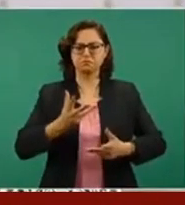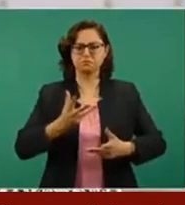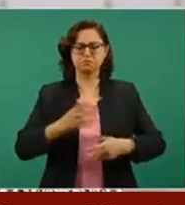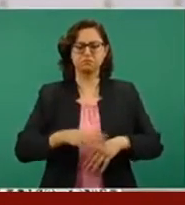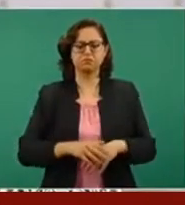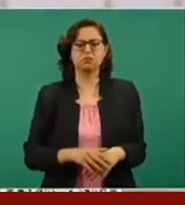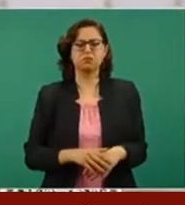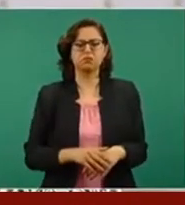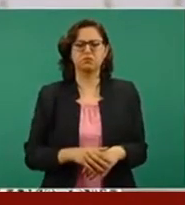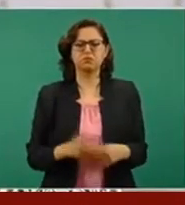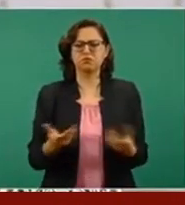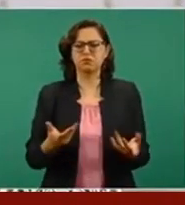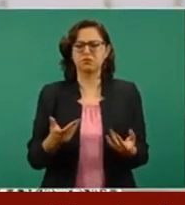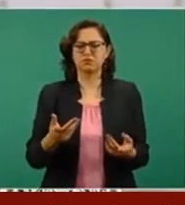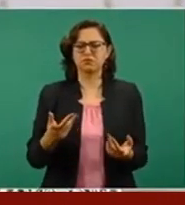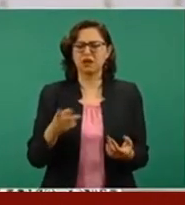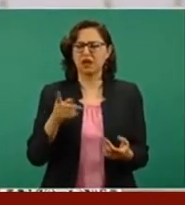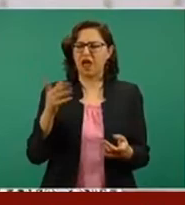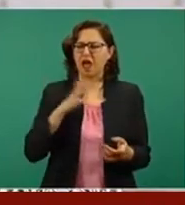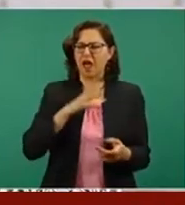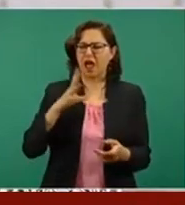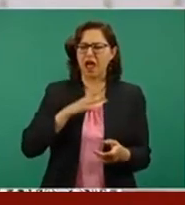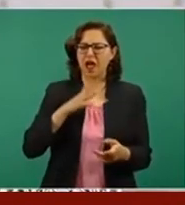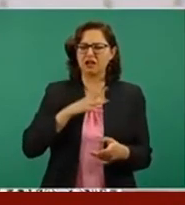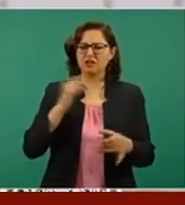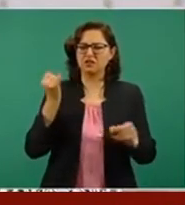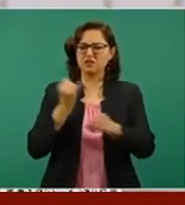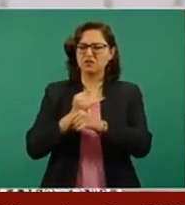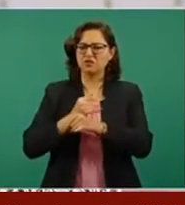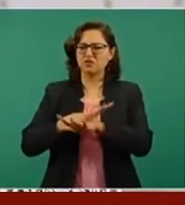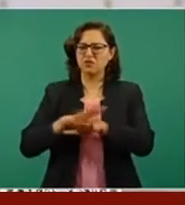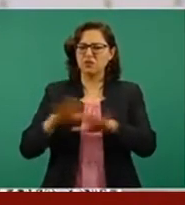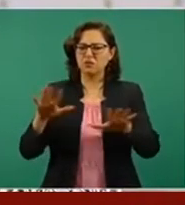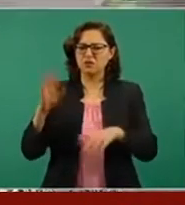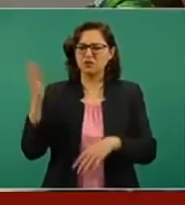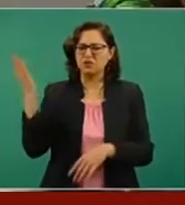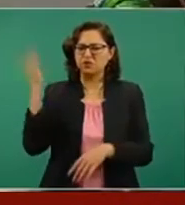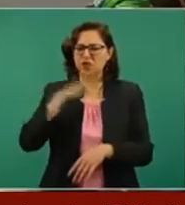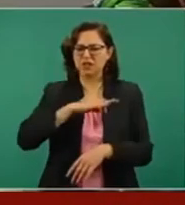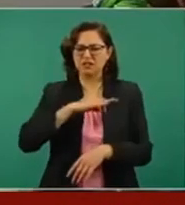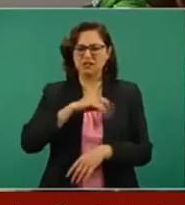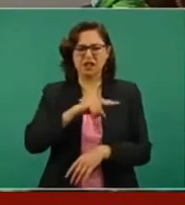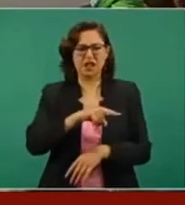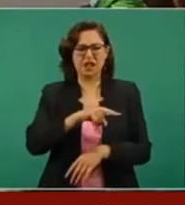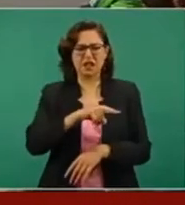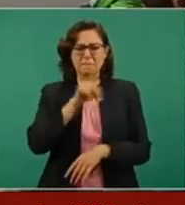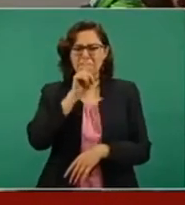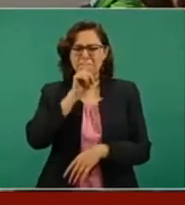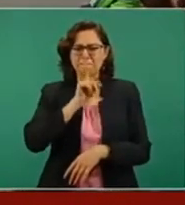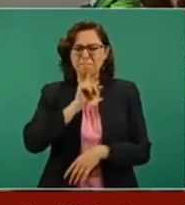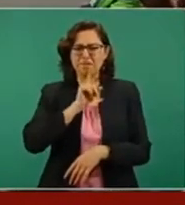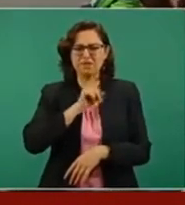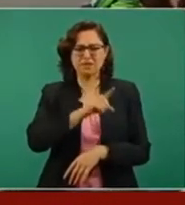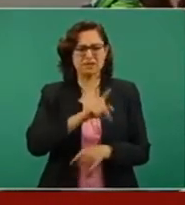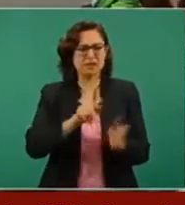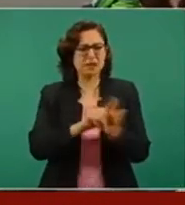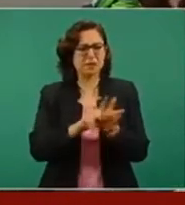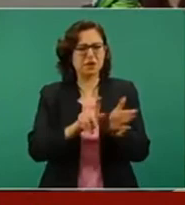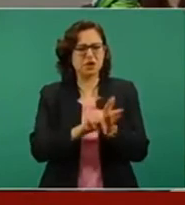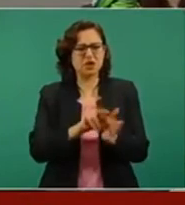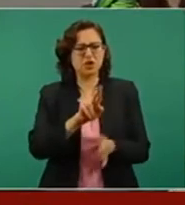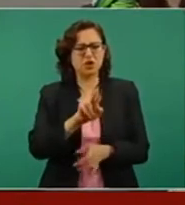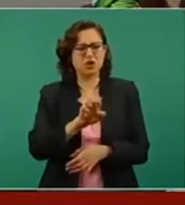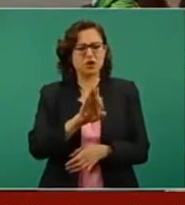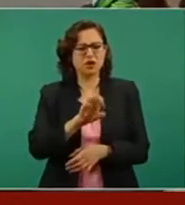una información falsa del periódico Reforma acerca del